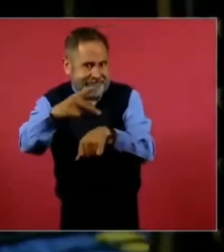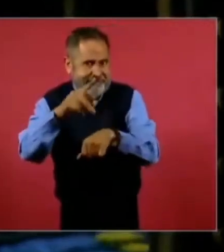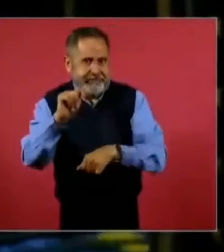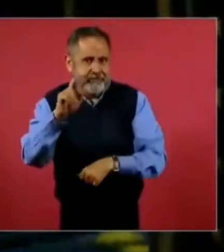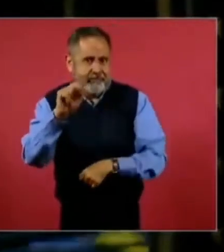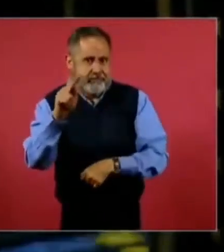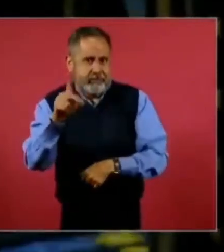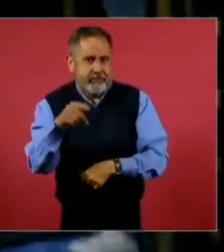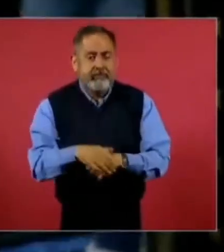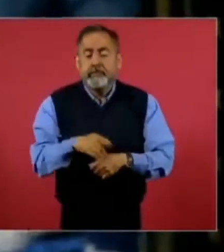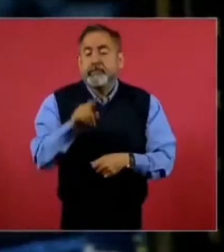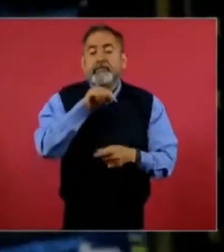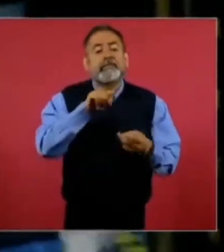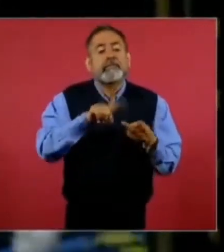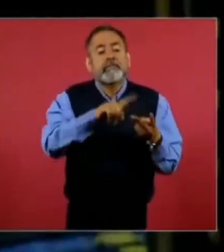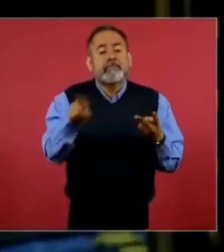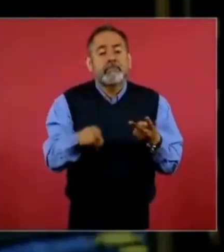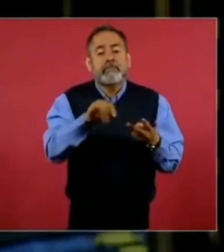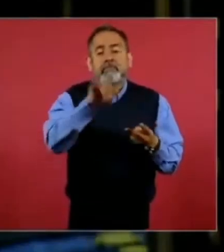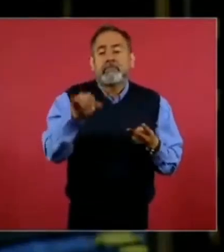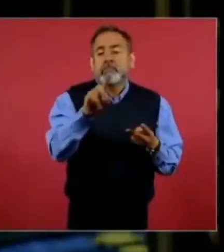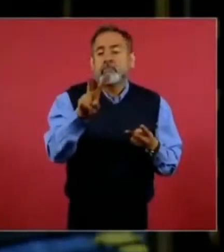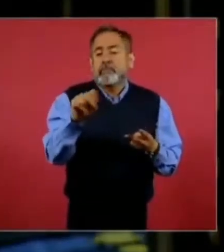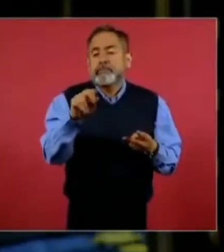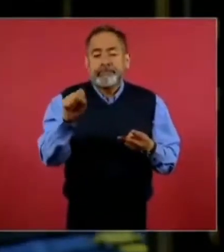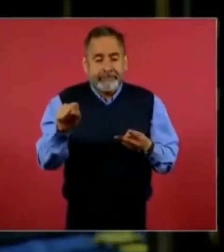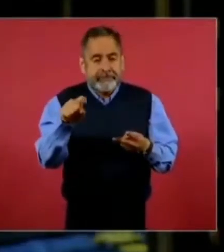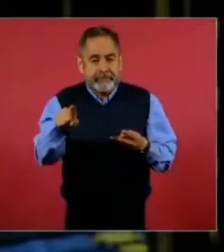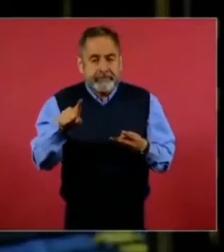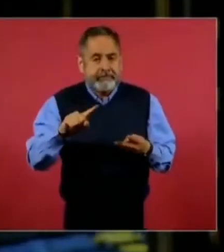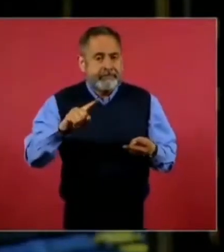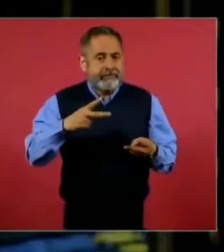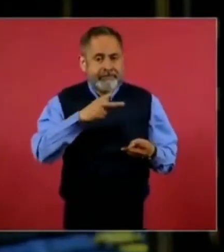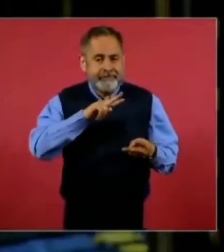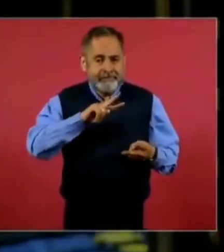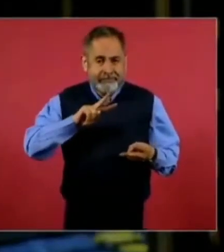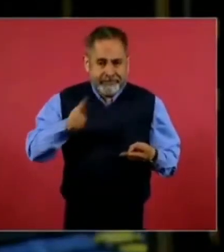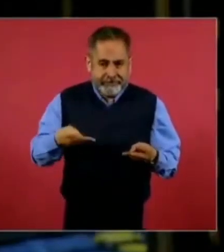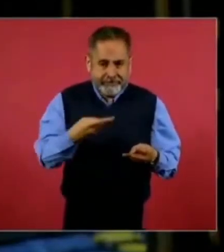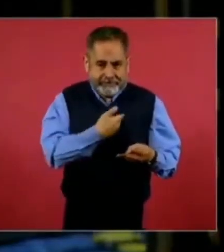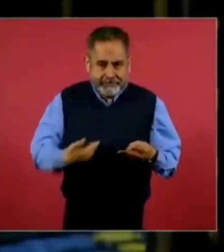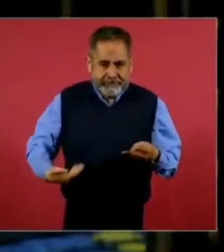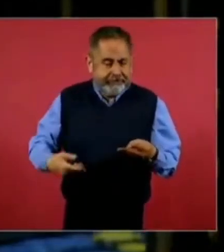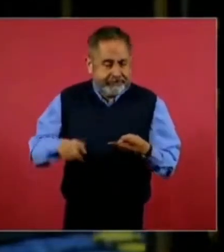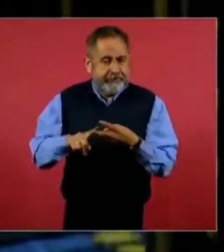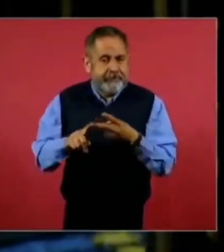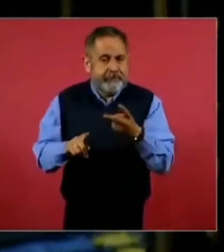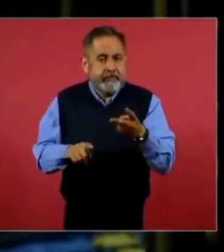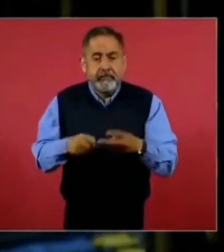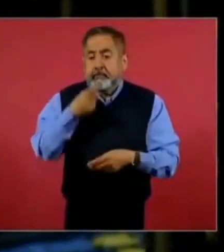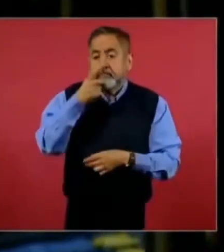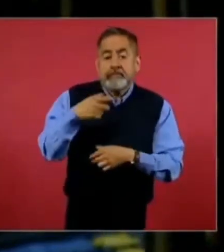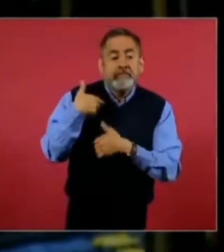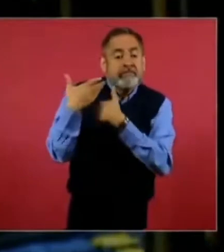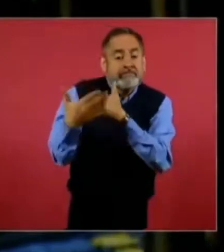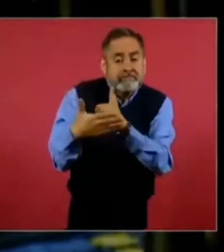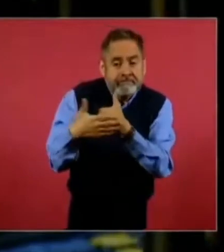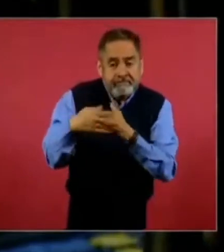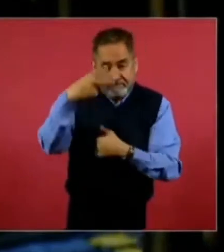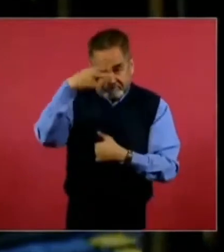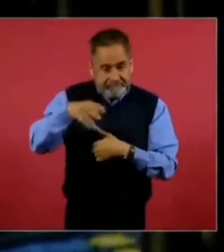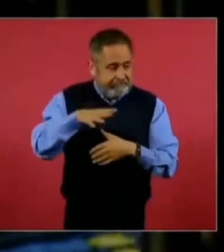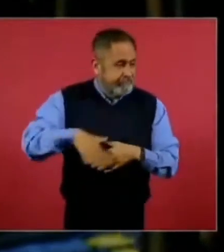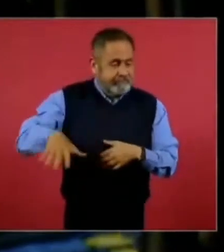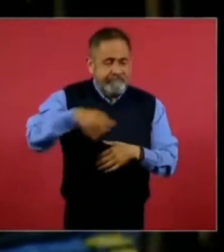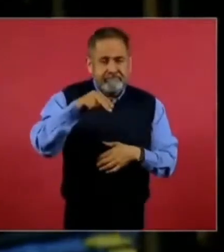J.D. Vance, J.D. Vance, candidato a vicepresidente, dice que México se convertirá en un narcoestado